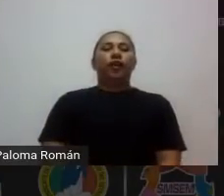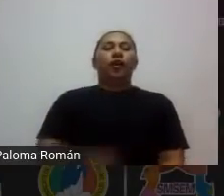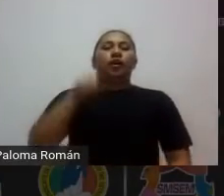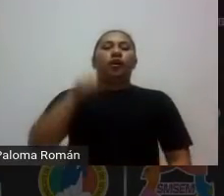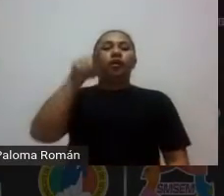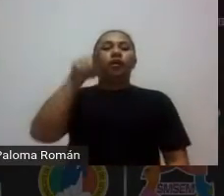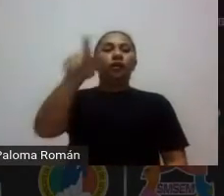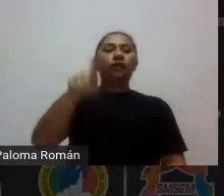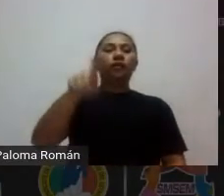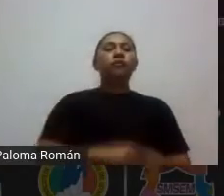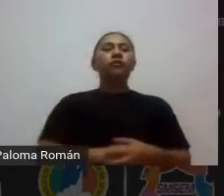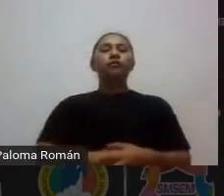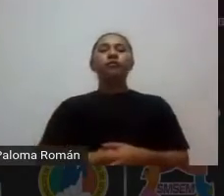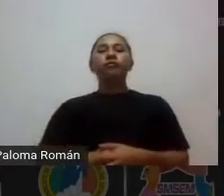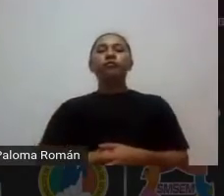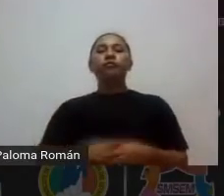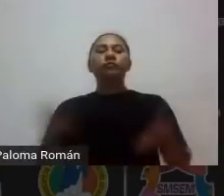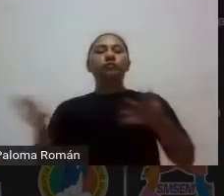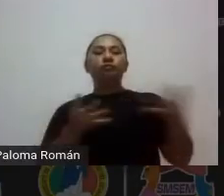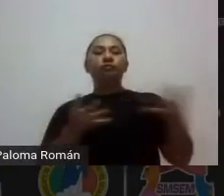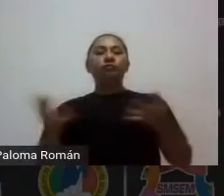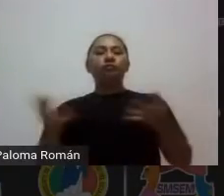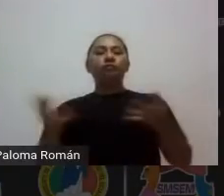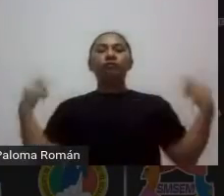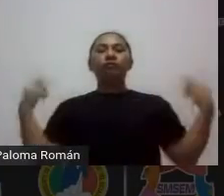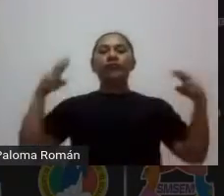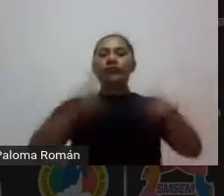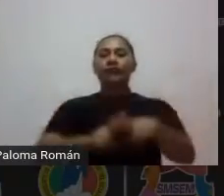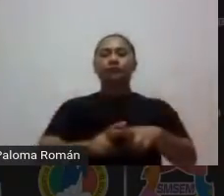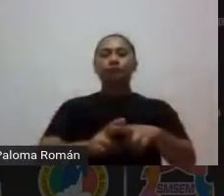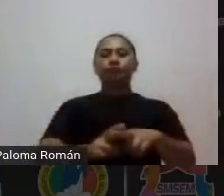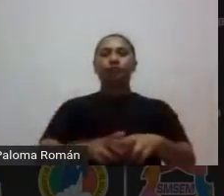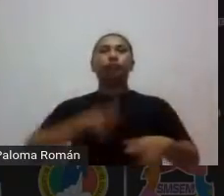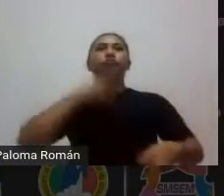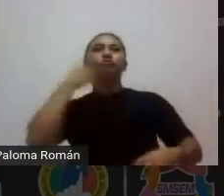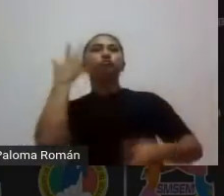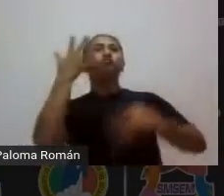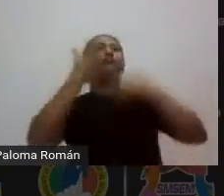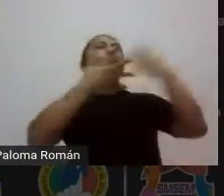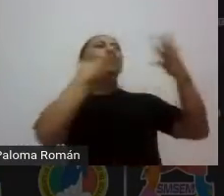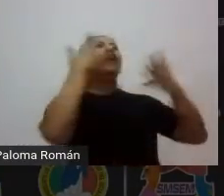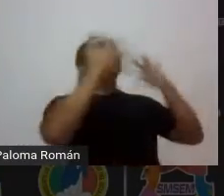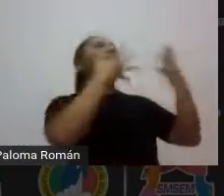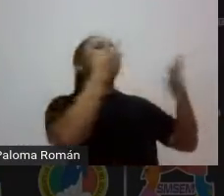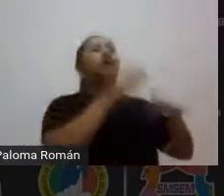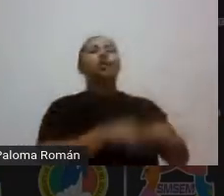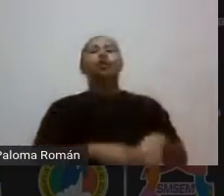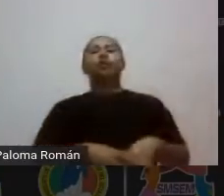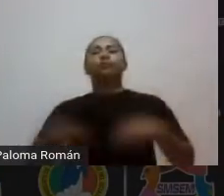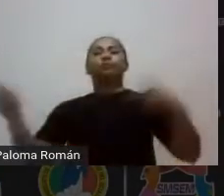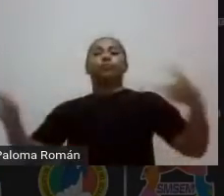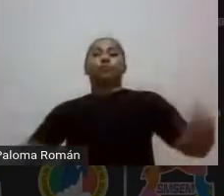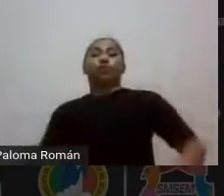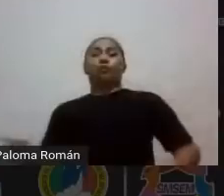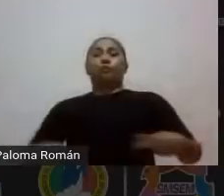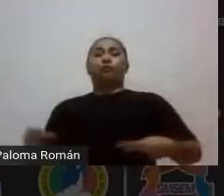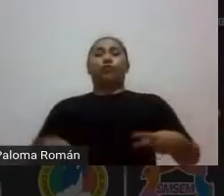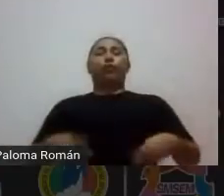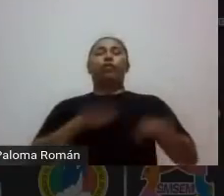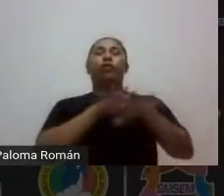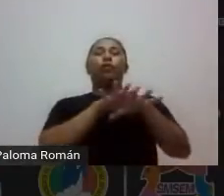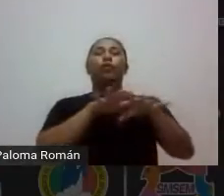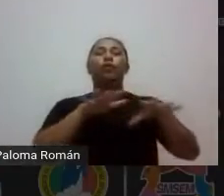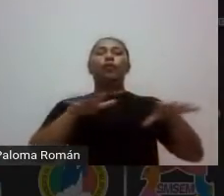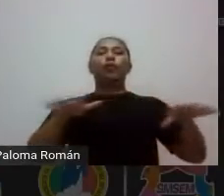como en el este maestro de ceremonias no les preparas el templete para que ellos muestren de qué madera están